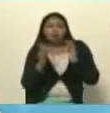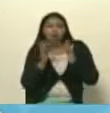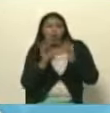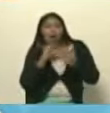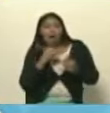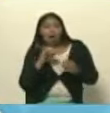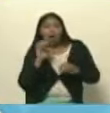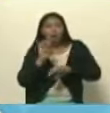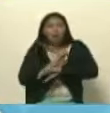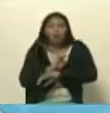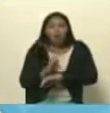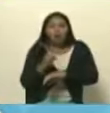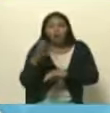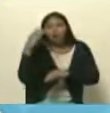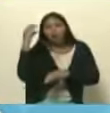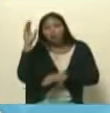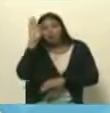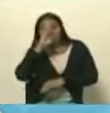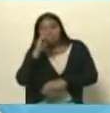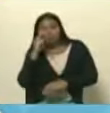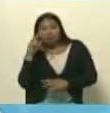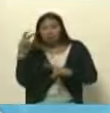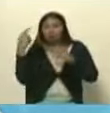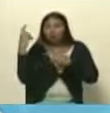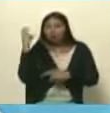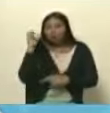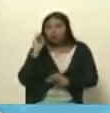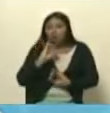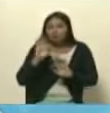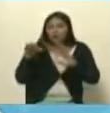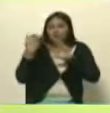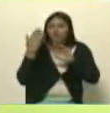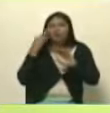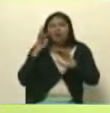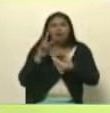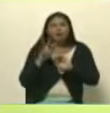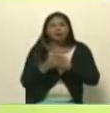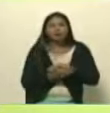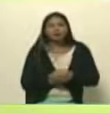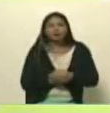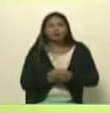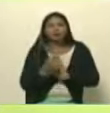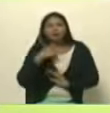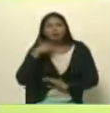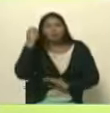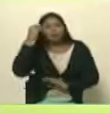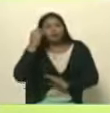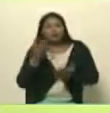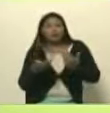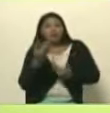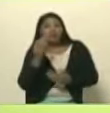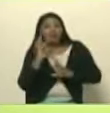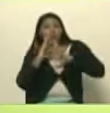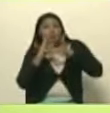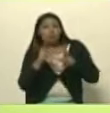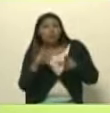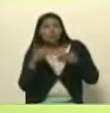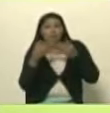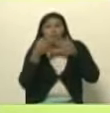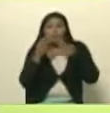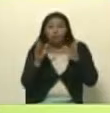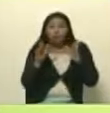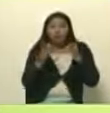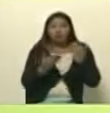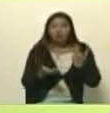Colombia desde Brasil desde otros países pueden escucharla ese mensaje a ver creo que es importante contar con medios públicos